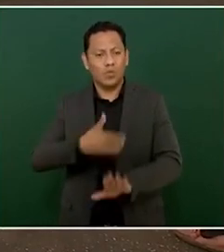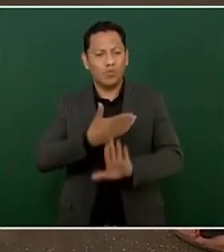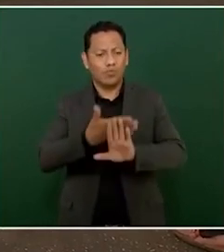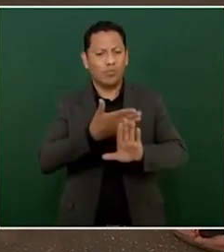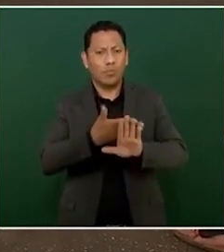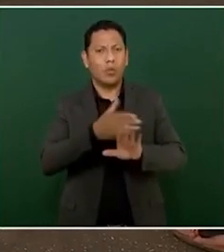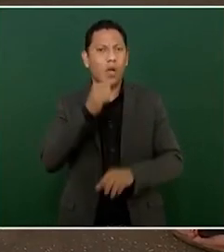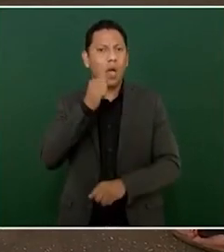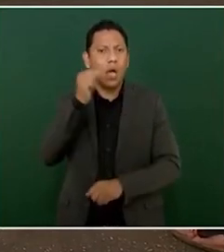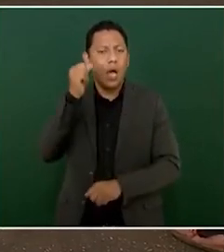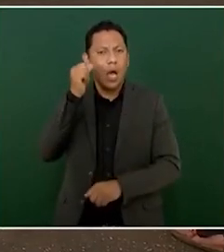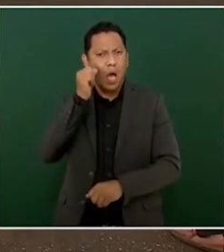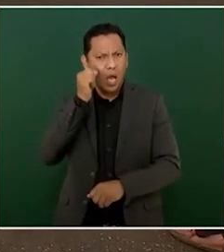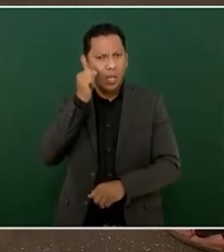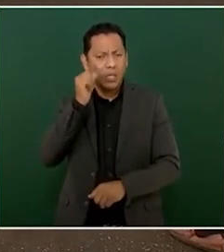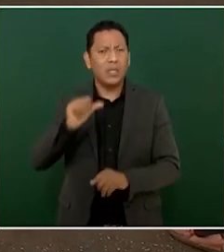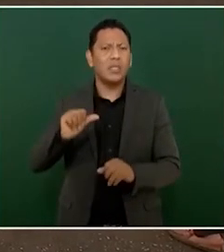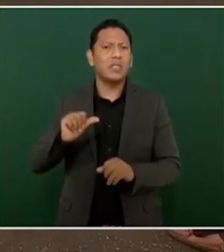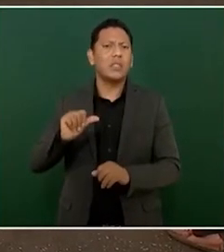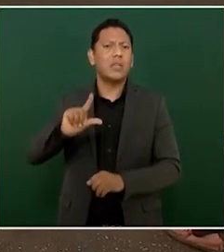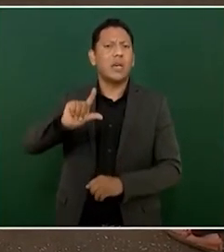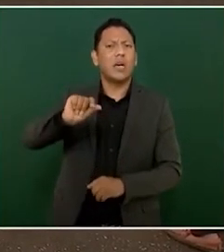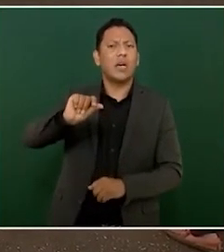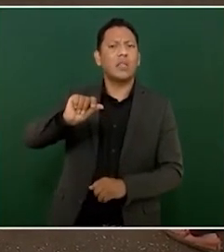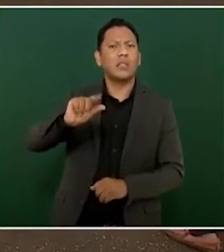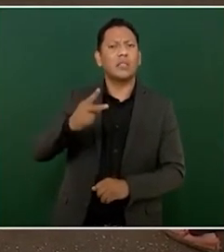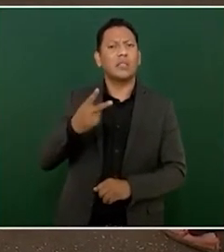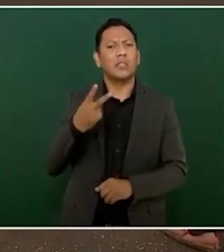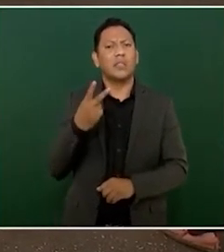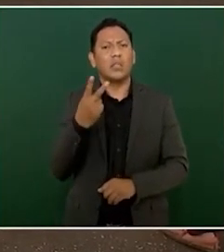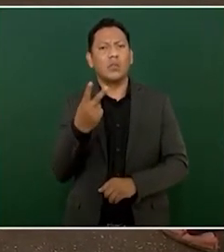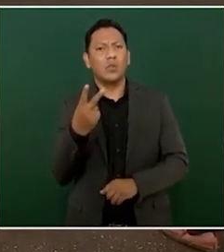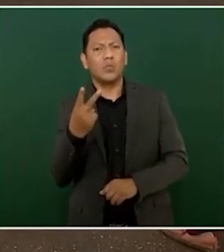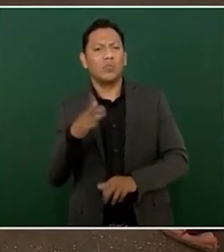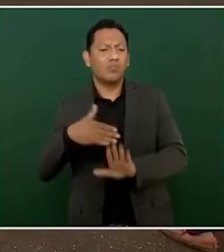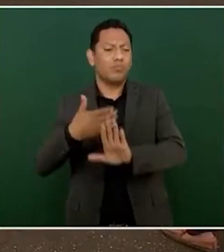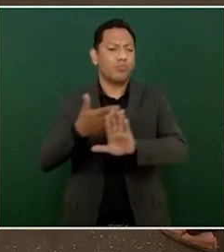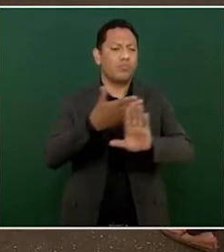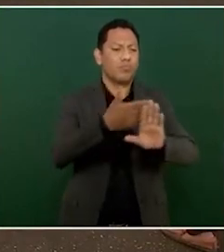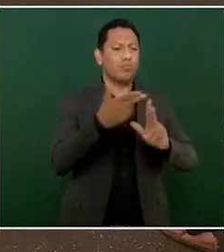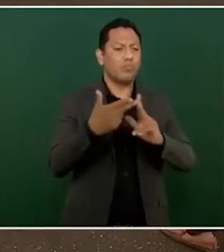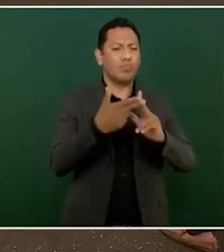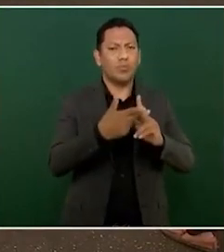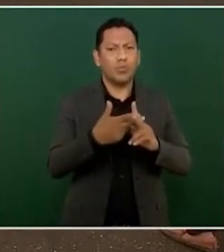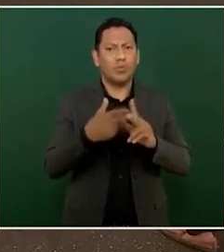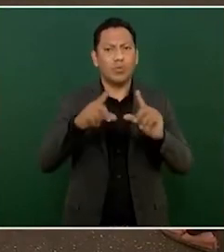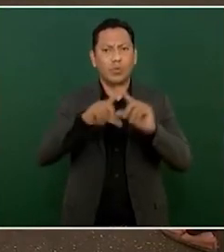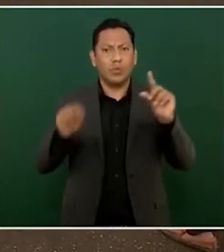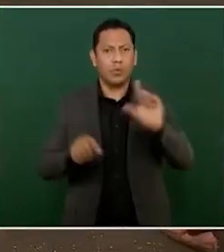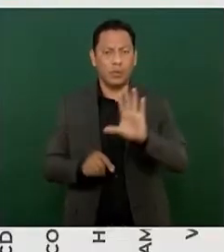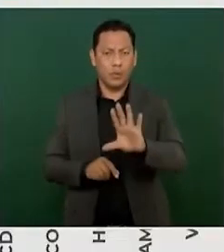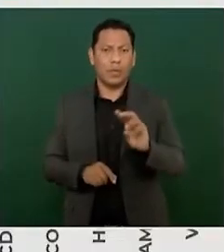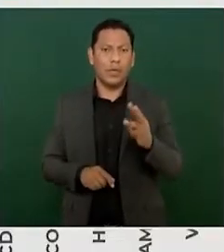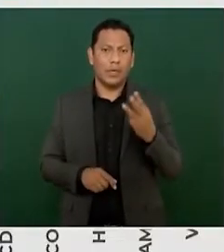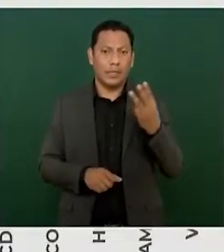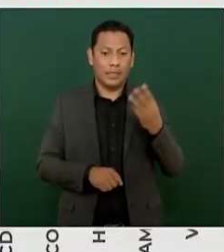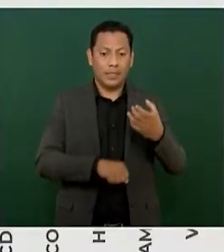Ayer se registraron 72 homicidios en el país. en tres estados